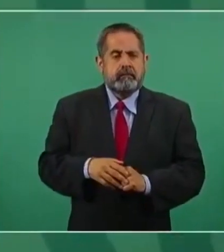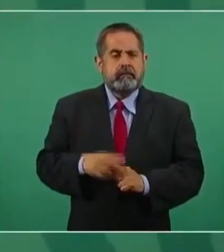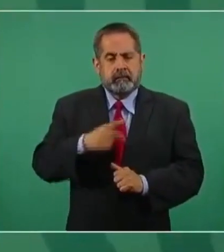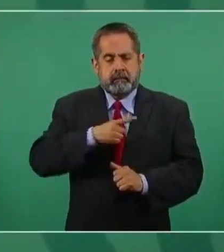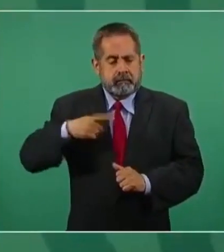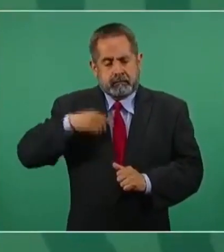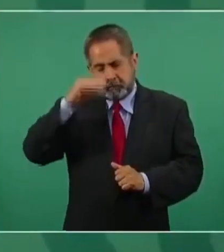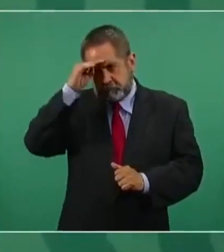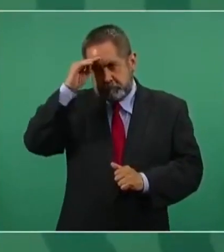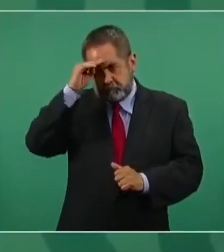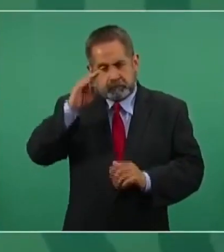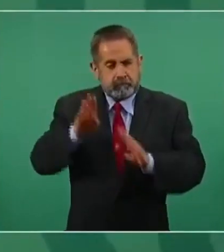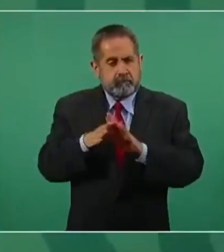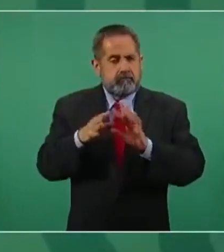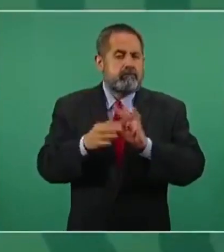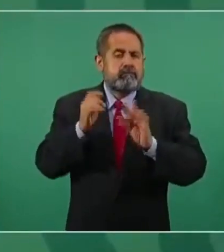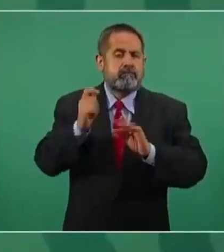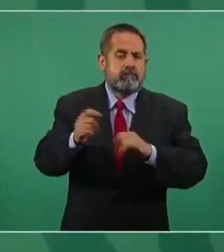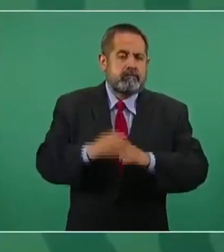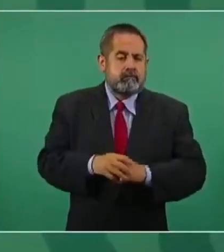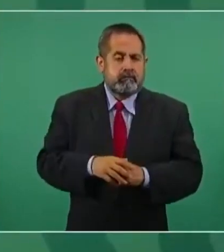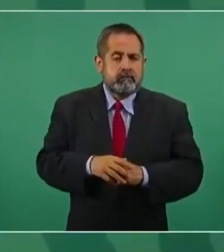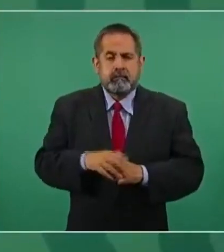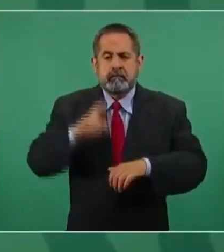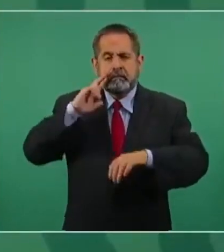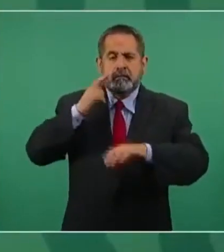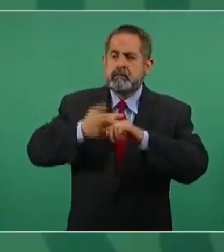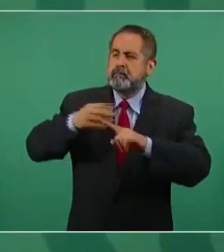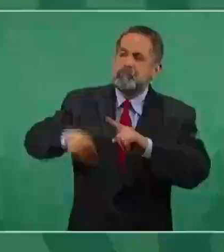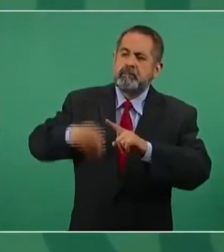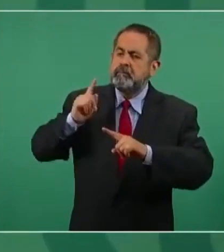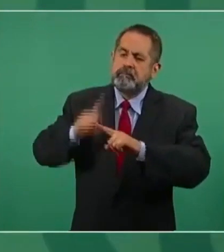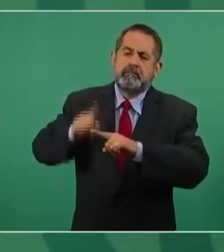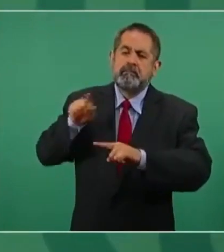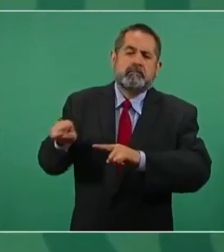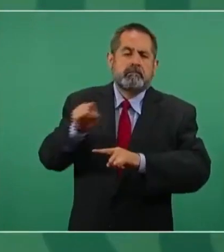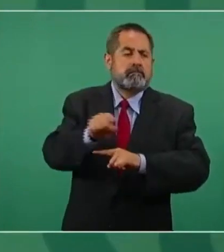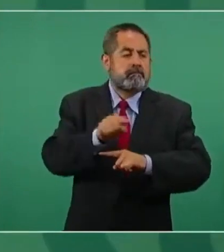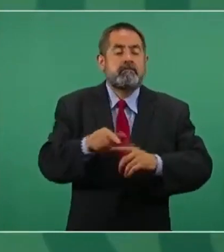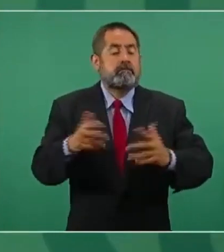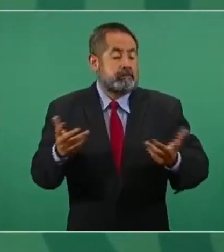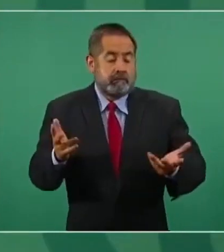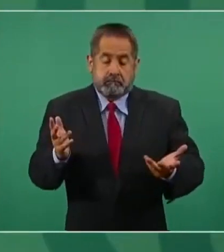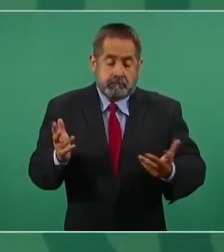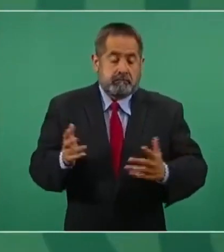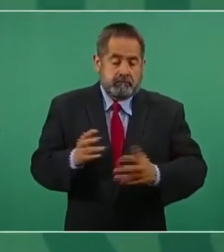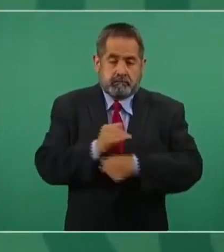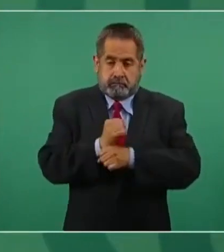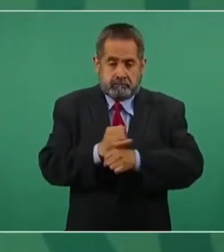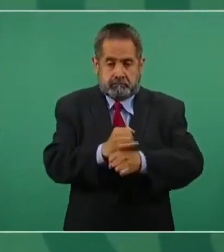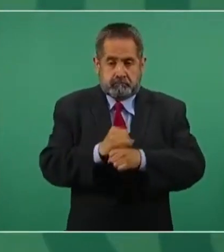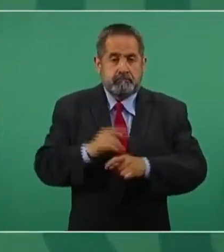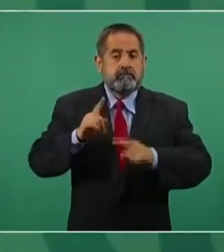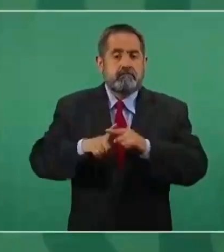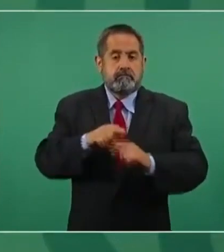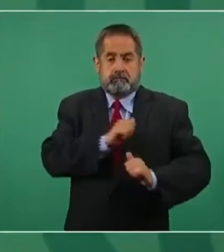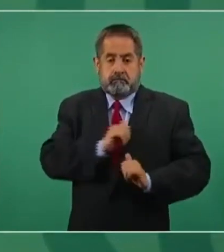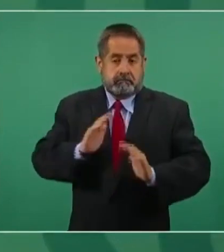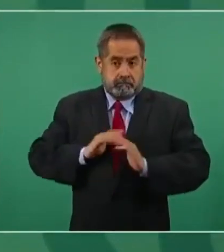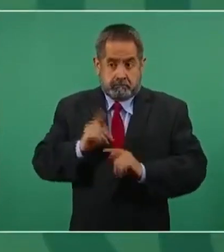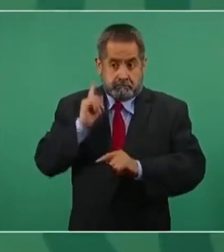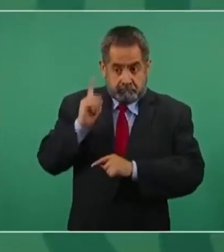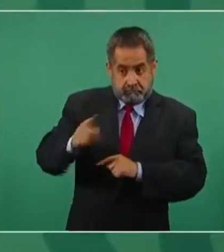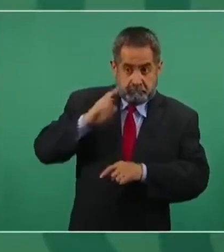ver la responsabilidad de las Fuerzas Armadas, si